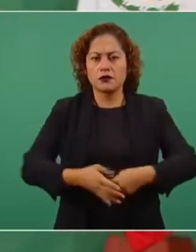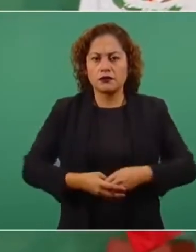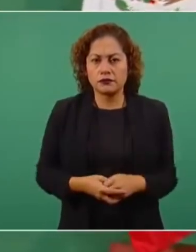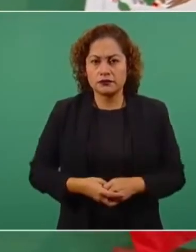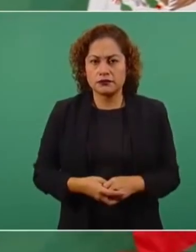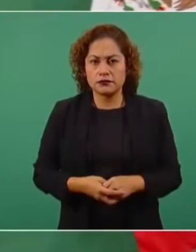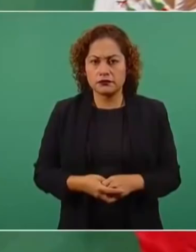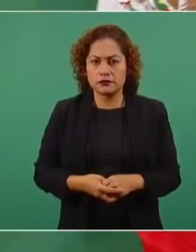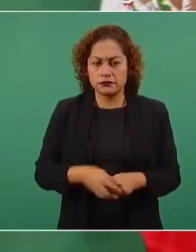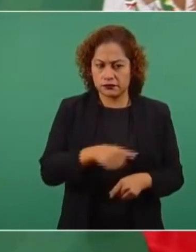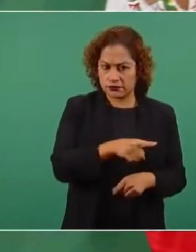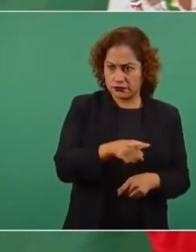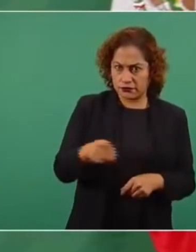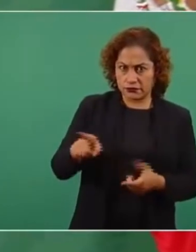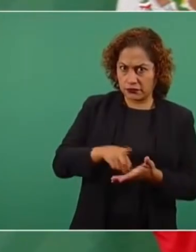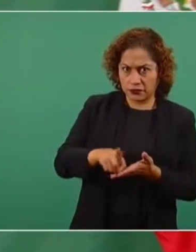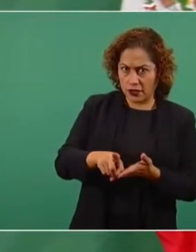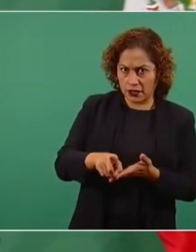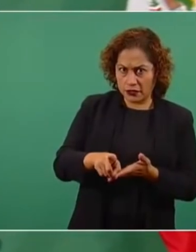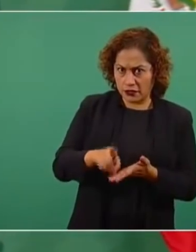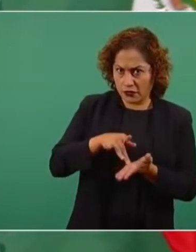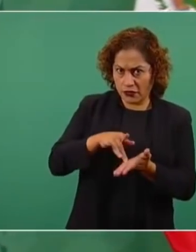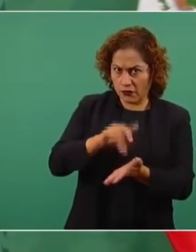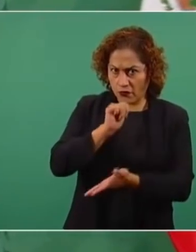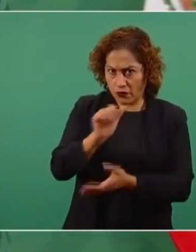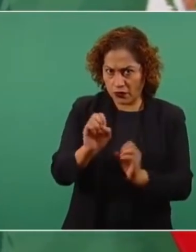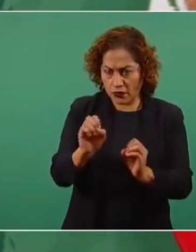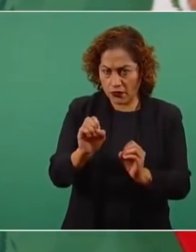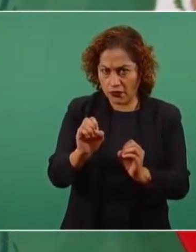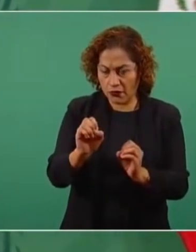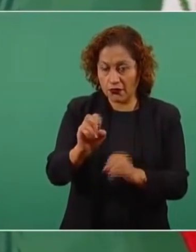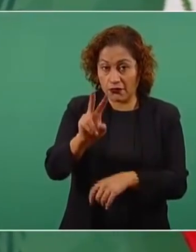ellos no tienen derechos. Así era.